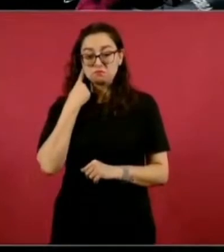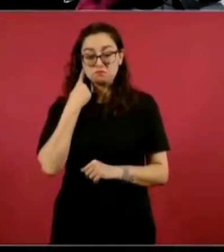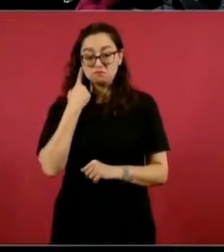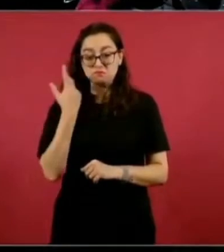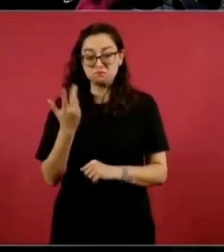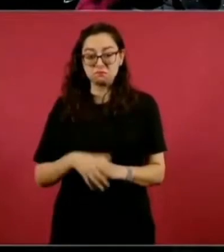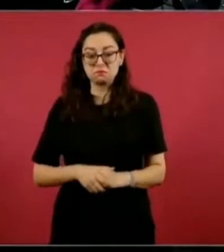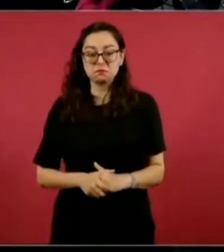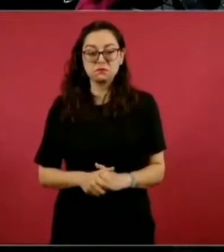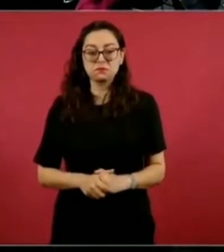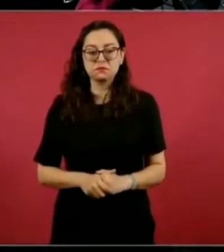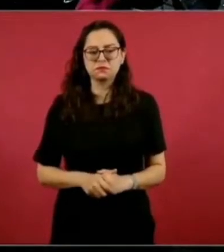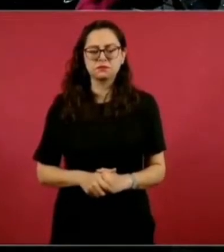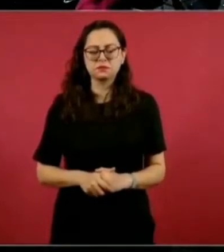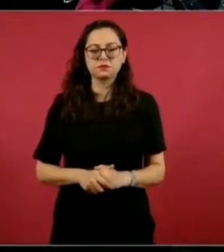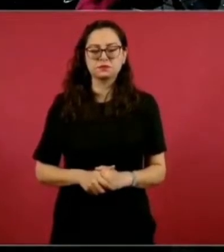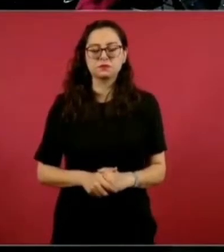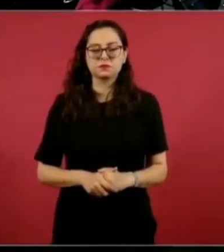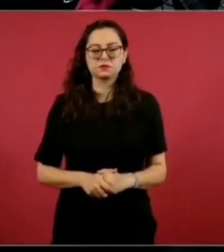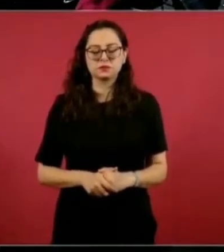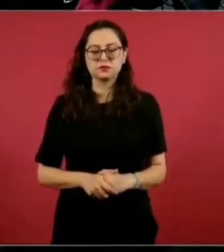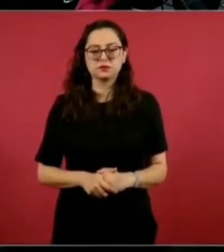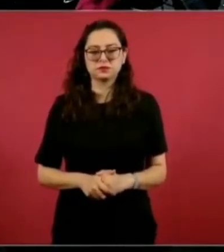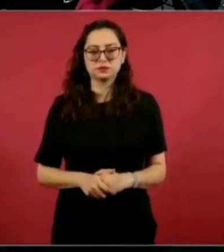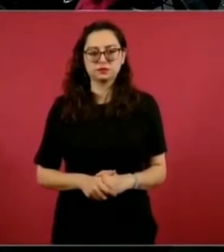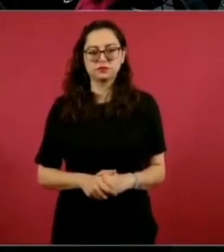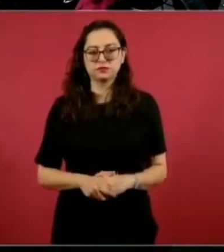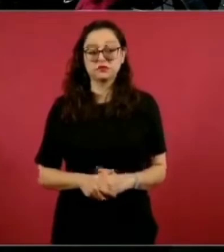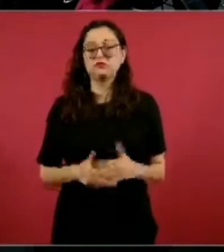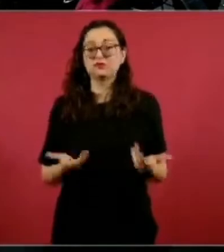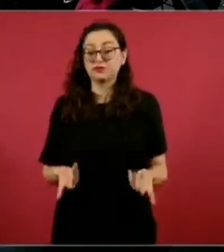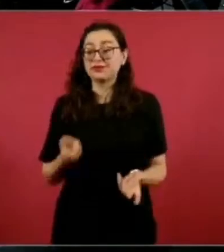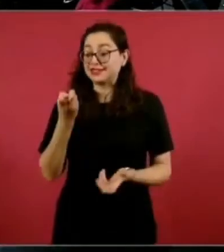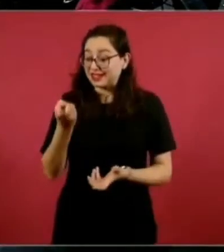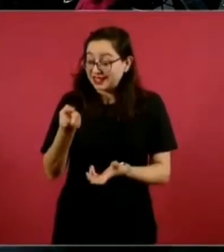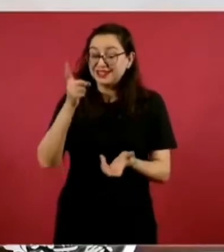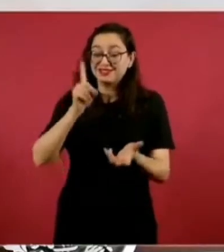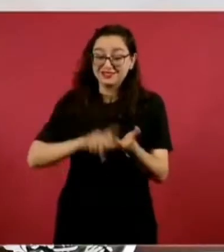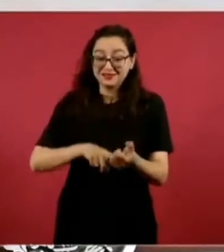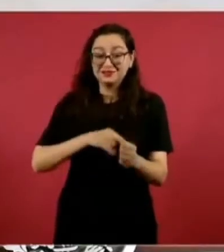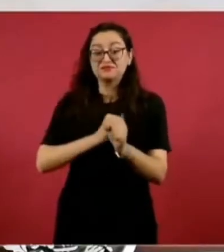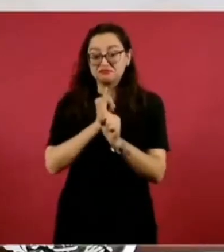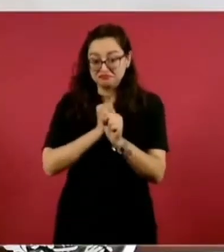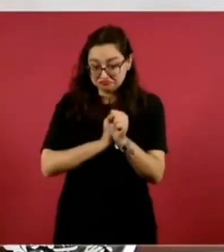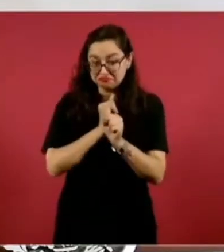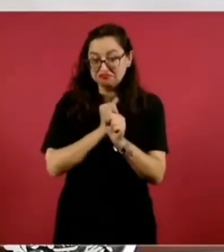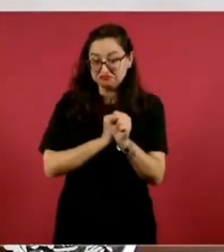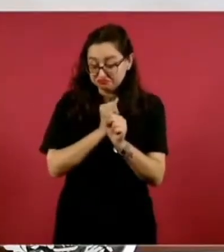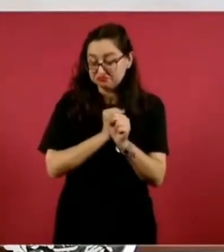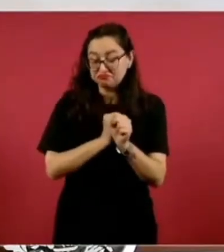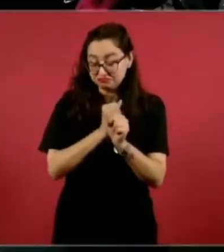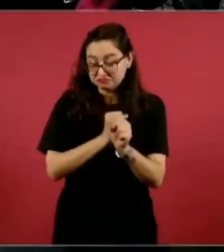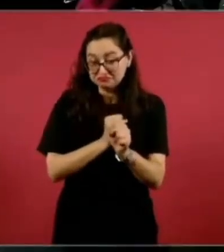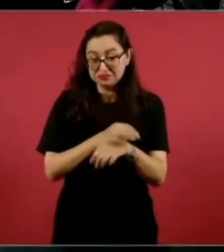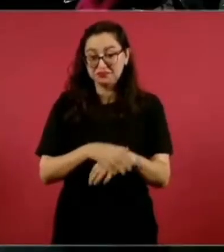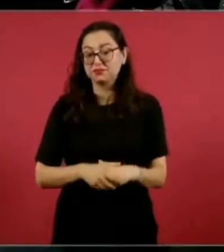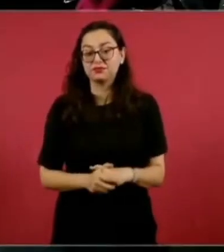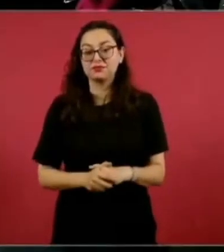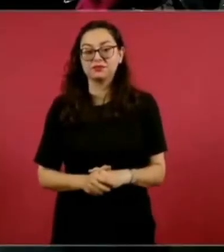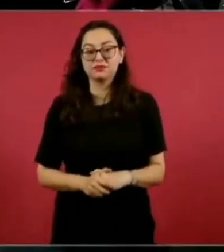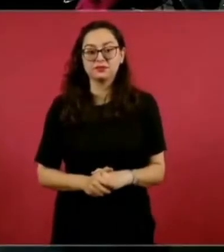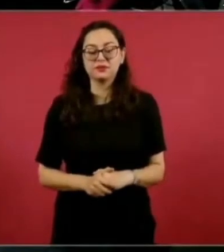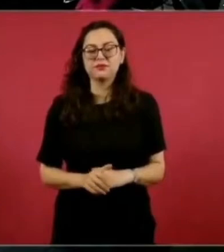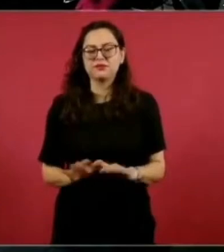vuelo haya sido también el plan de Es parte de las investigaciones y nosotros no lo descartamos. ¿No podrán operar un vuelo?